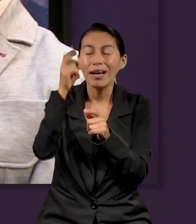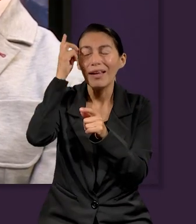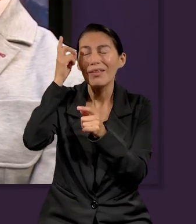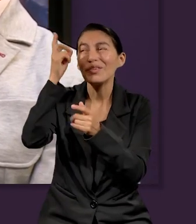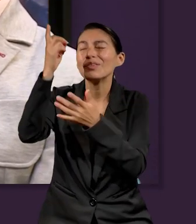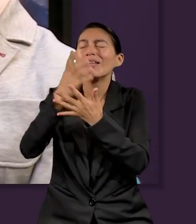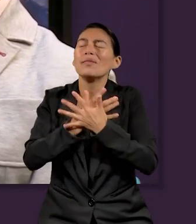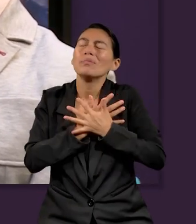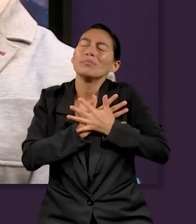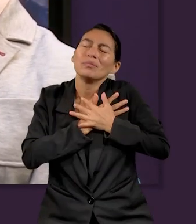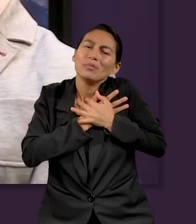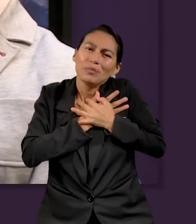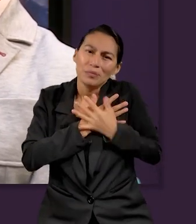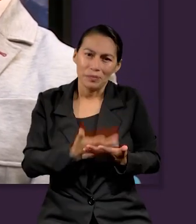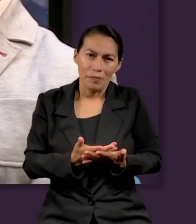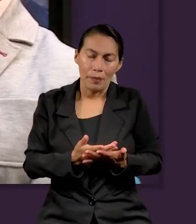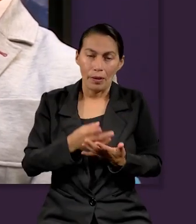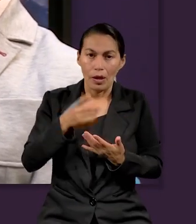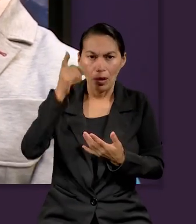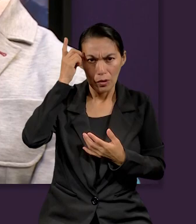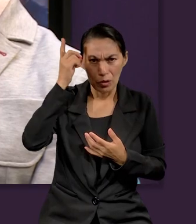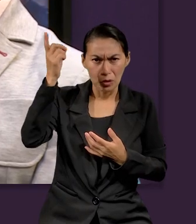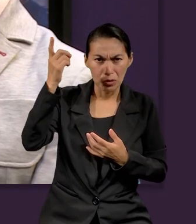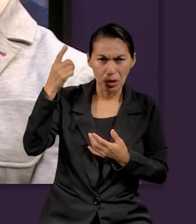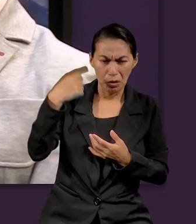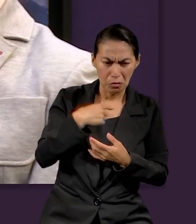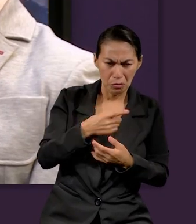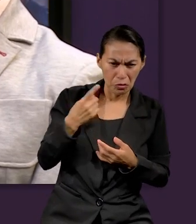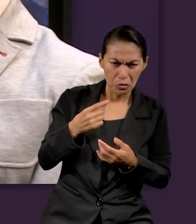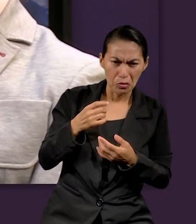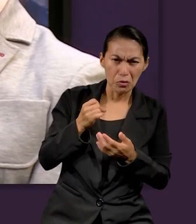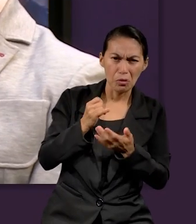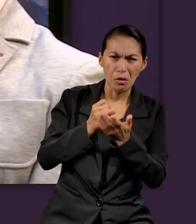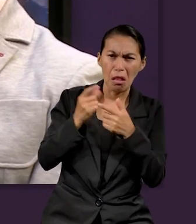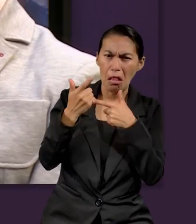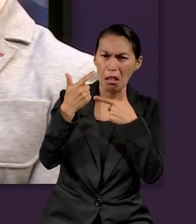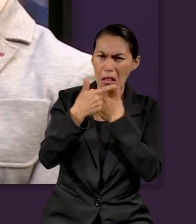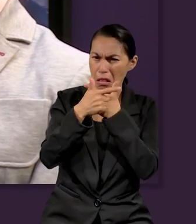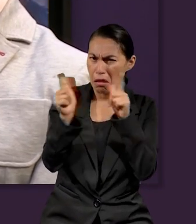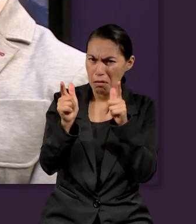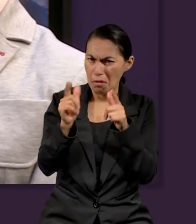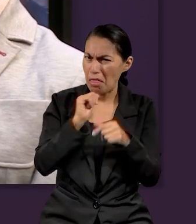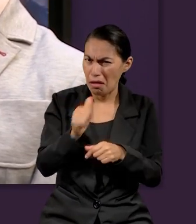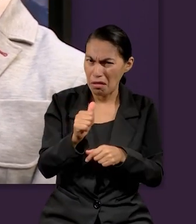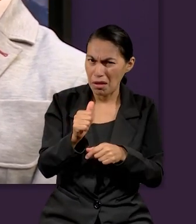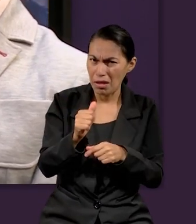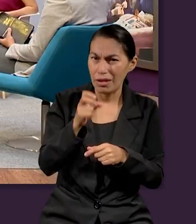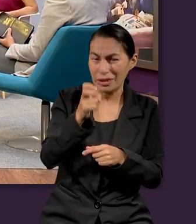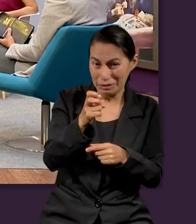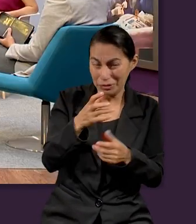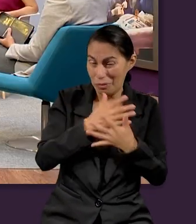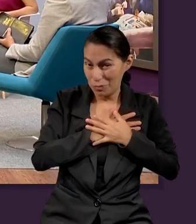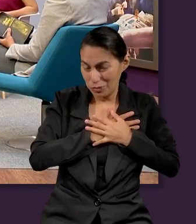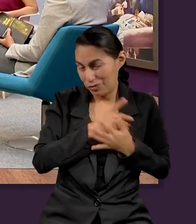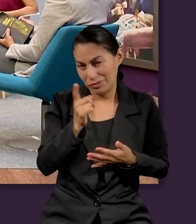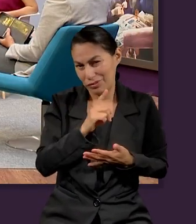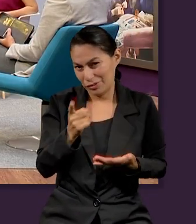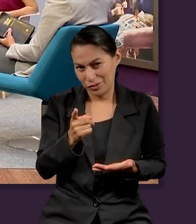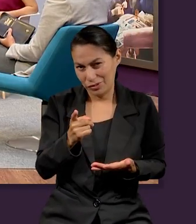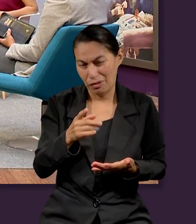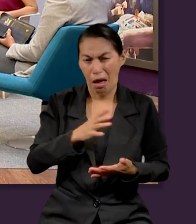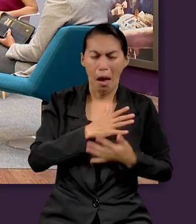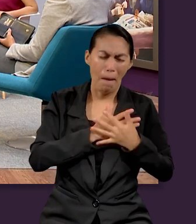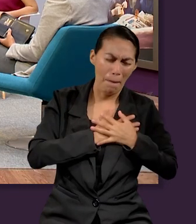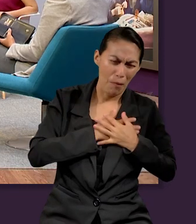Porque si él no hubiera puesto la opción de nosotros poder elegir, pues estaría imponiendo. Y el amor no impone